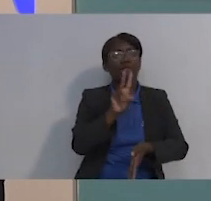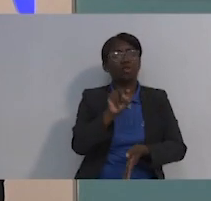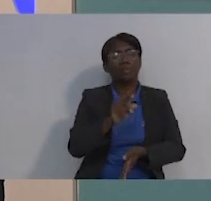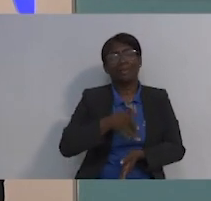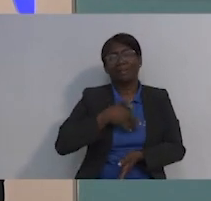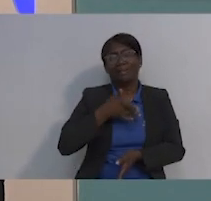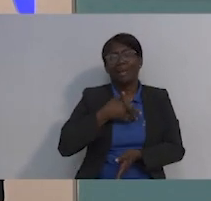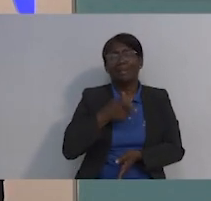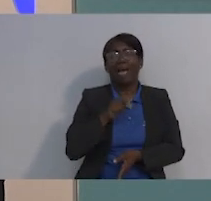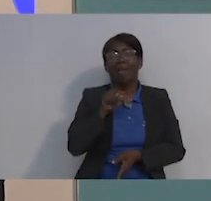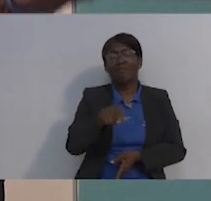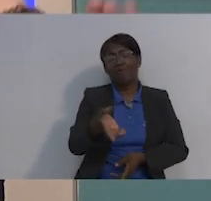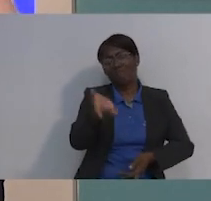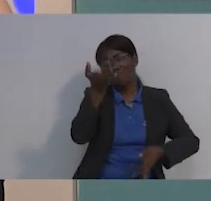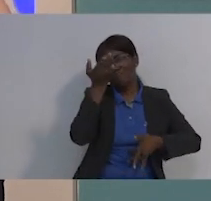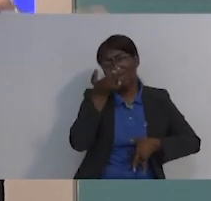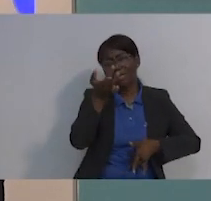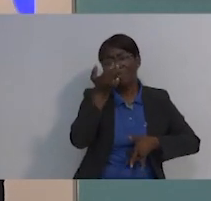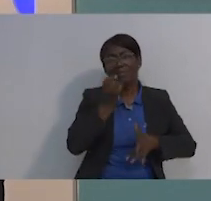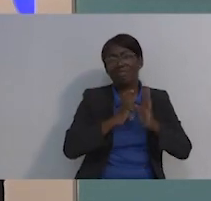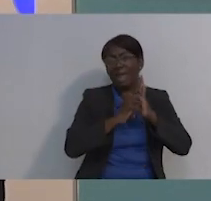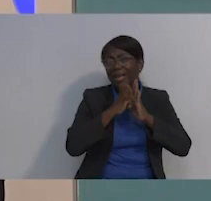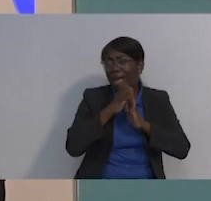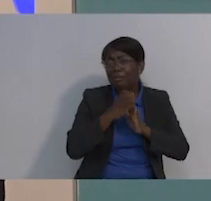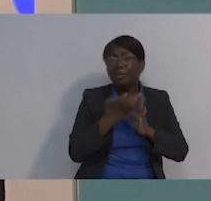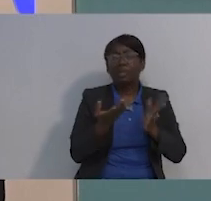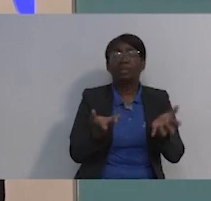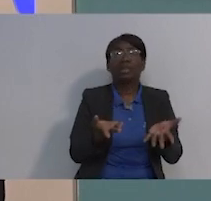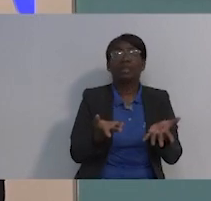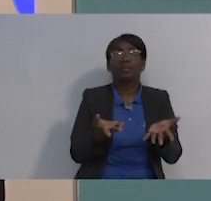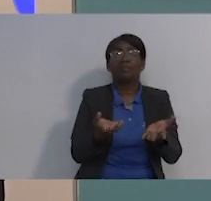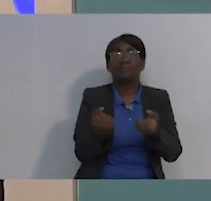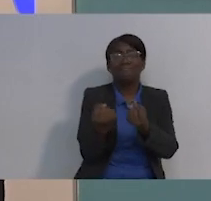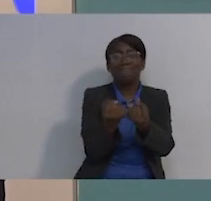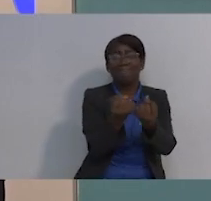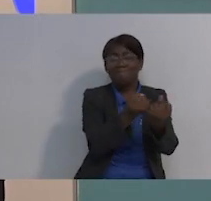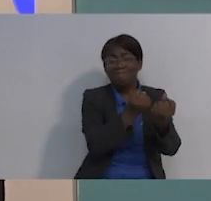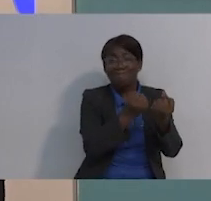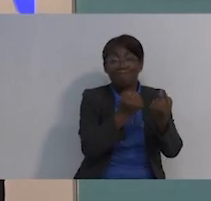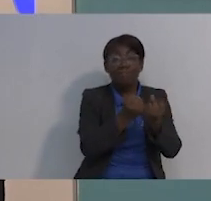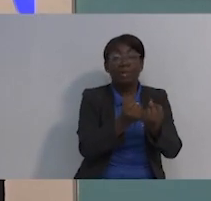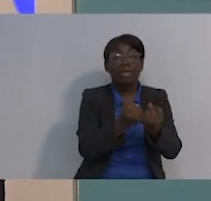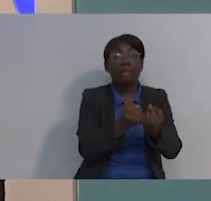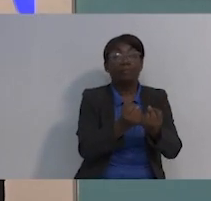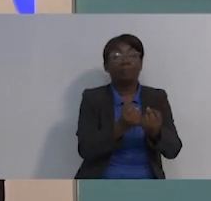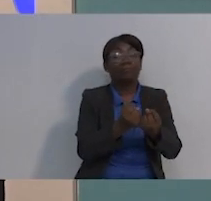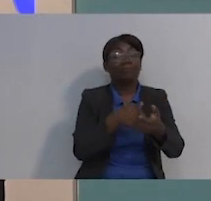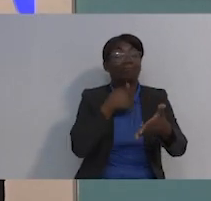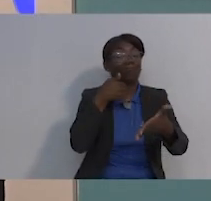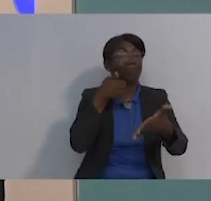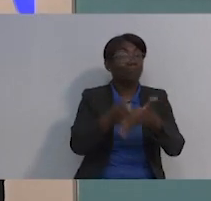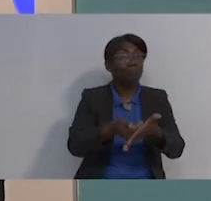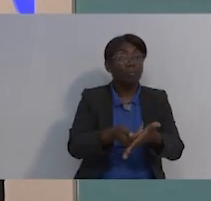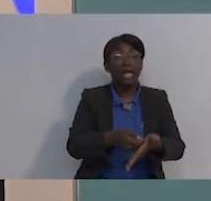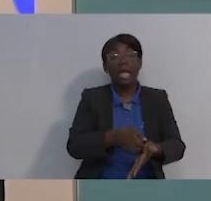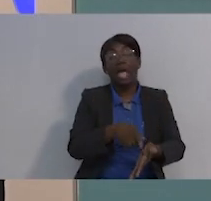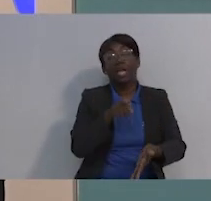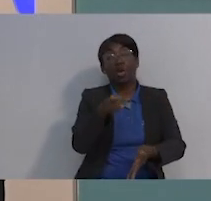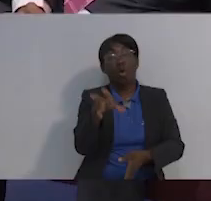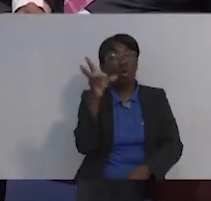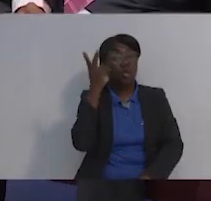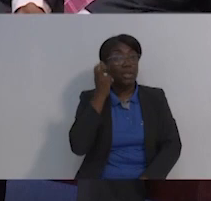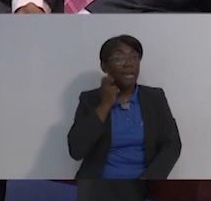y que no se sienta que encima de que tiene una enfermedad, tiene que pasar como un calvario, ¿no?, porque las cosas que